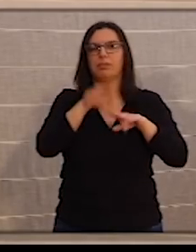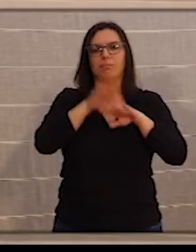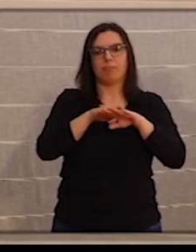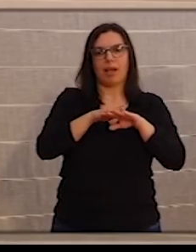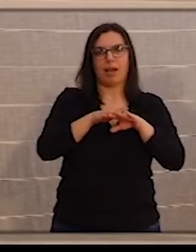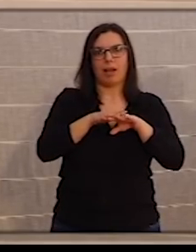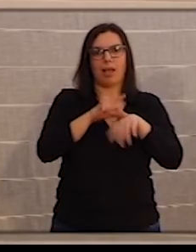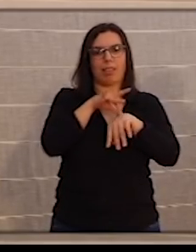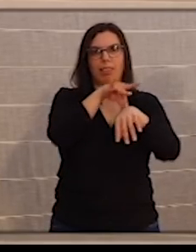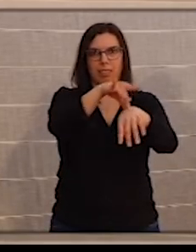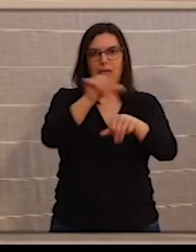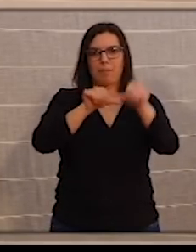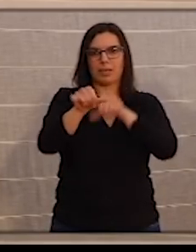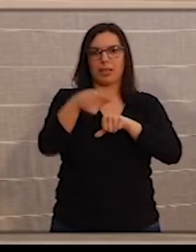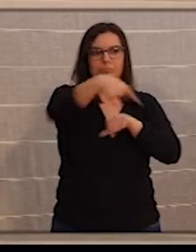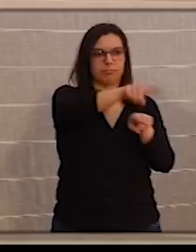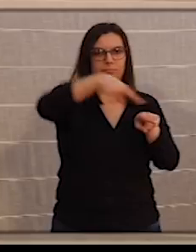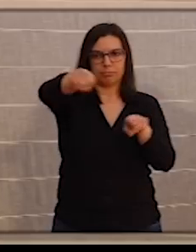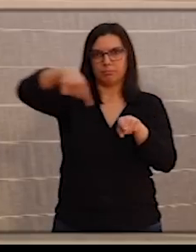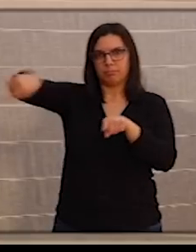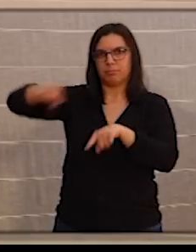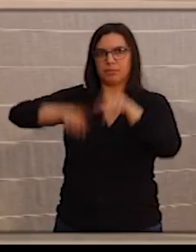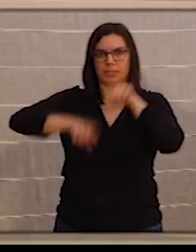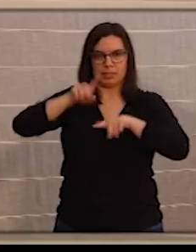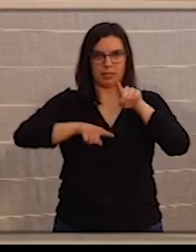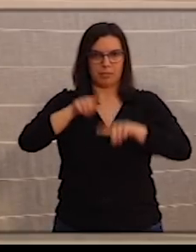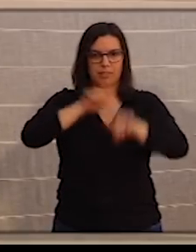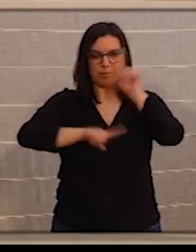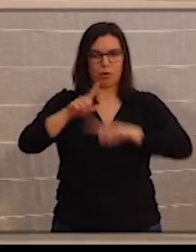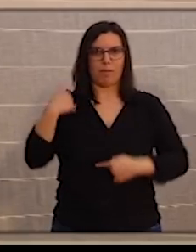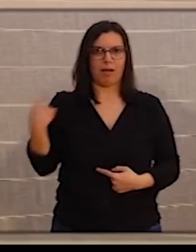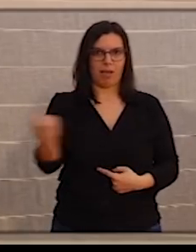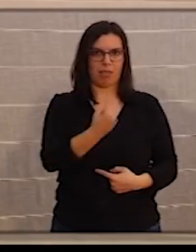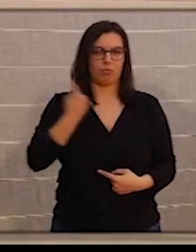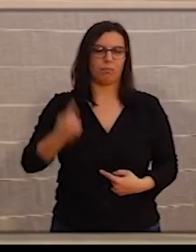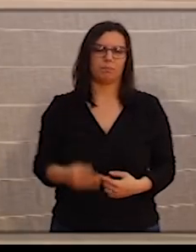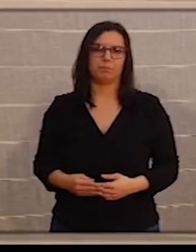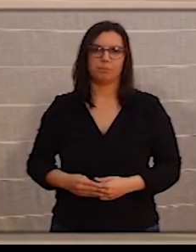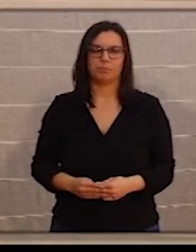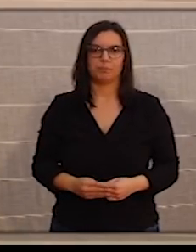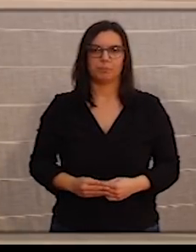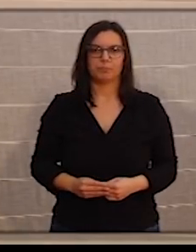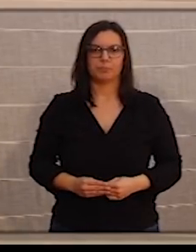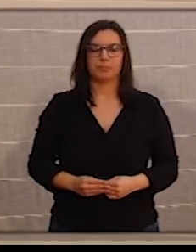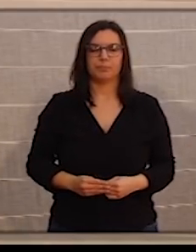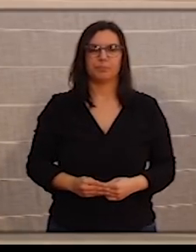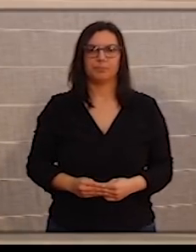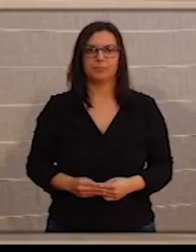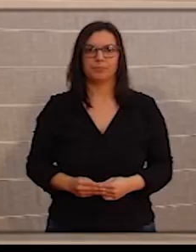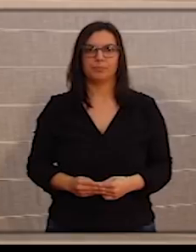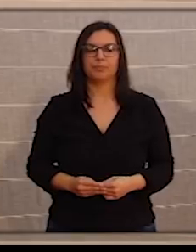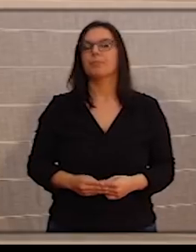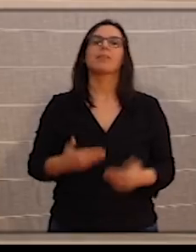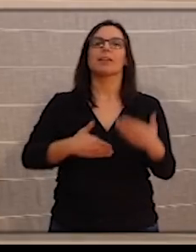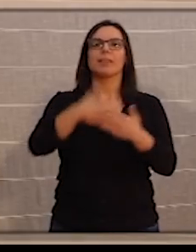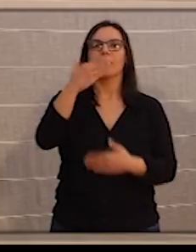dirigir bien los diferentes tipos de urgencias que se puedan plantear. Alba Camazón, del